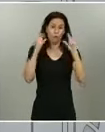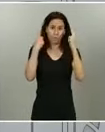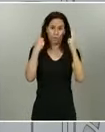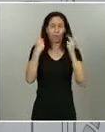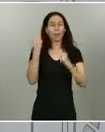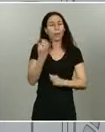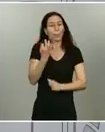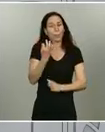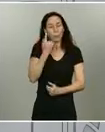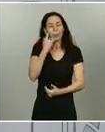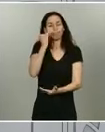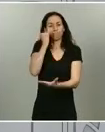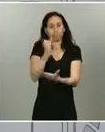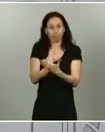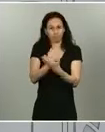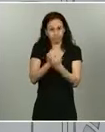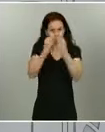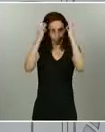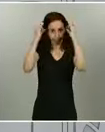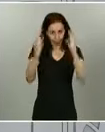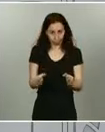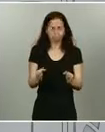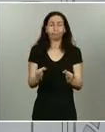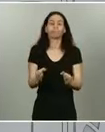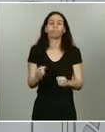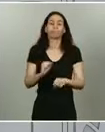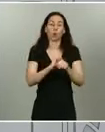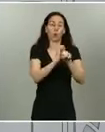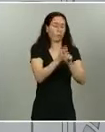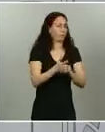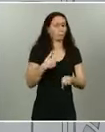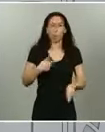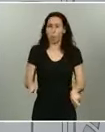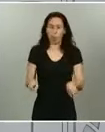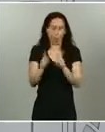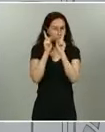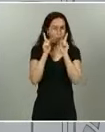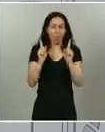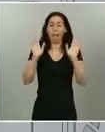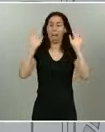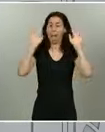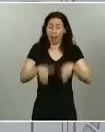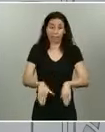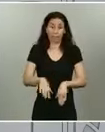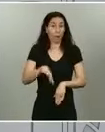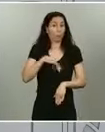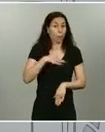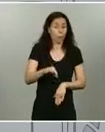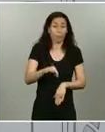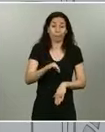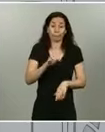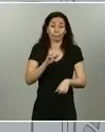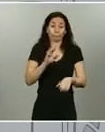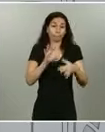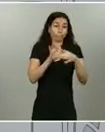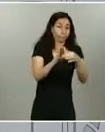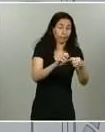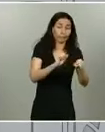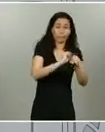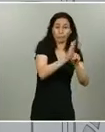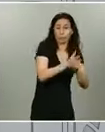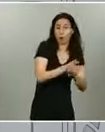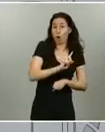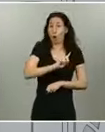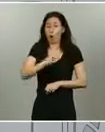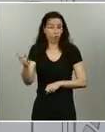sino que lo hacemos por todos aquellos que directa o indirectamente han podido fallecer por esta enfermedad, ya sea